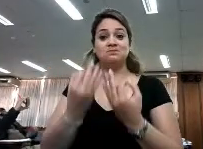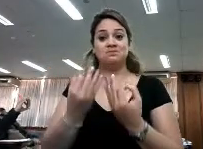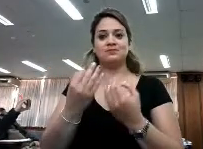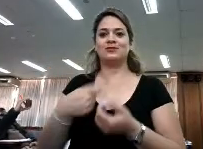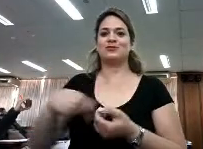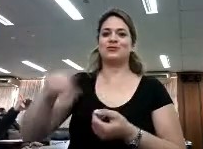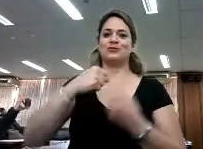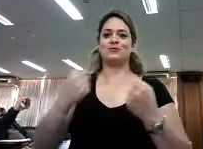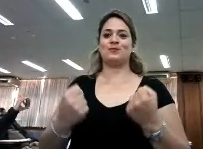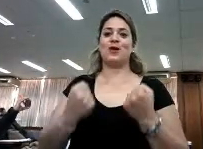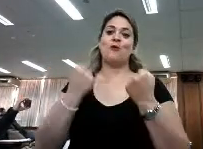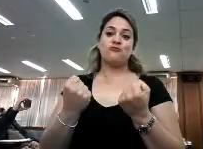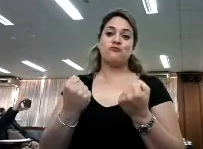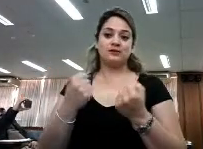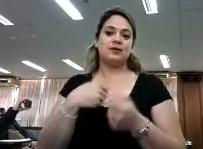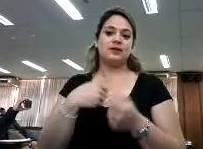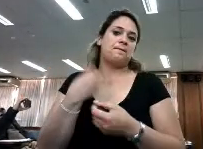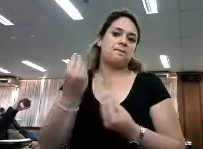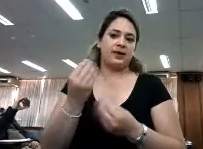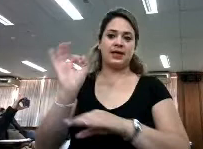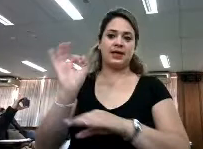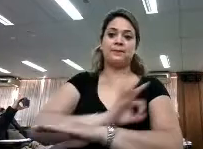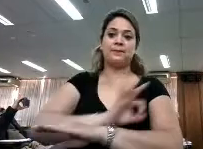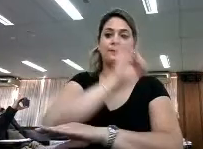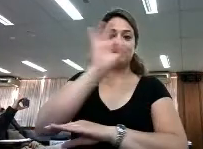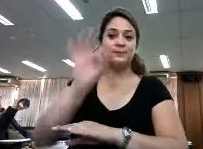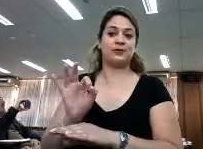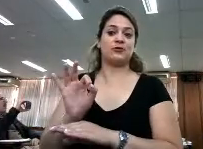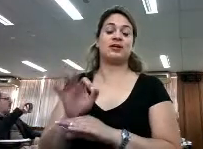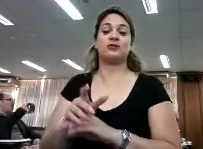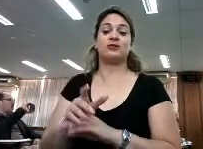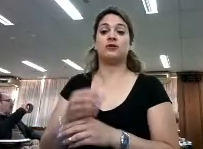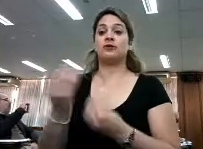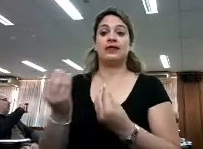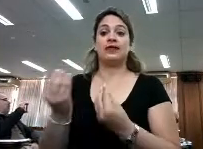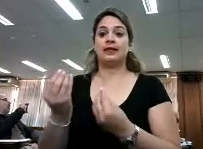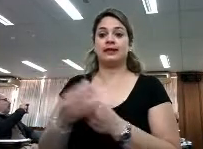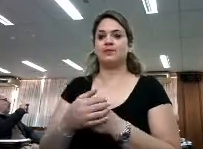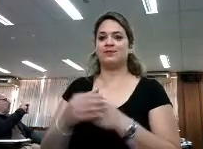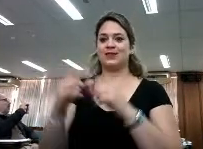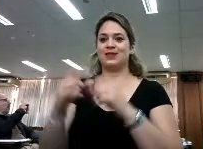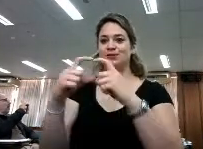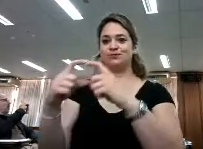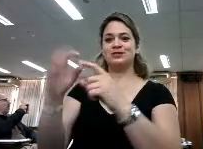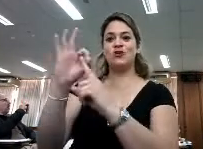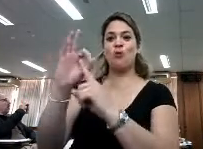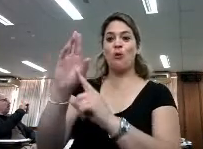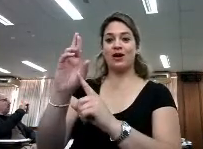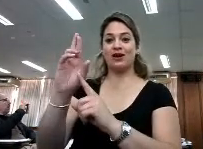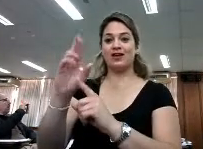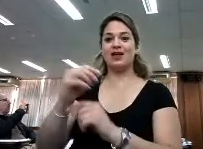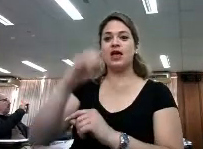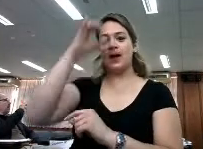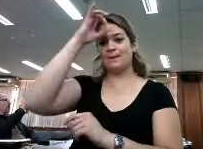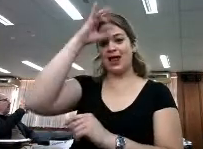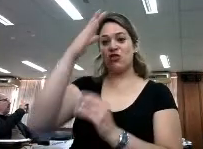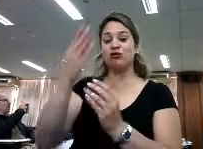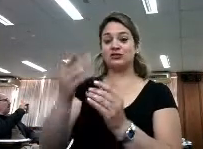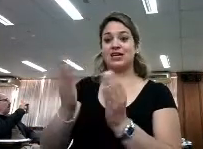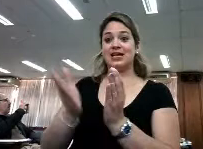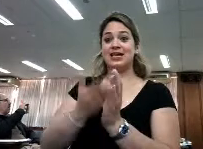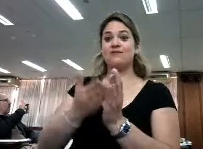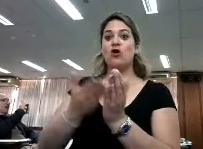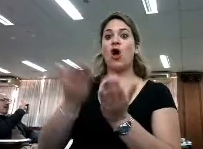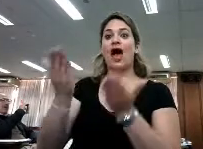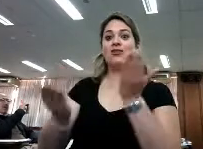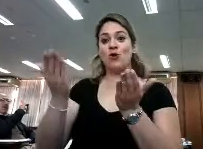con proyectos de generar estos QR para las 12 antologías que nos quedan, además